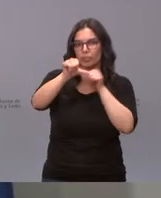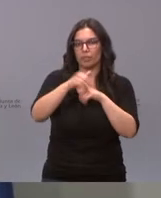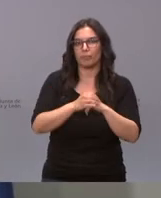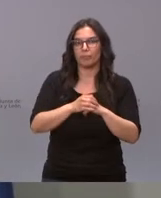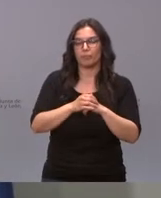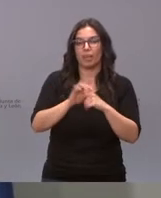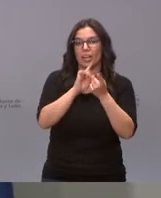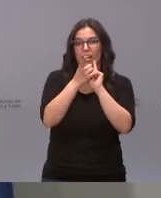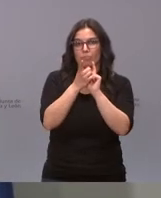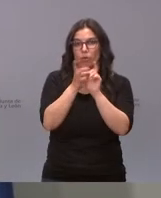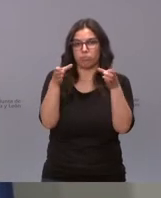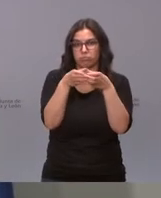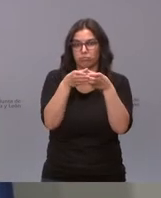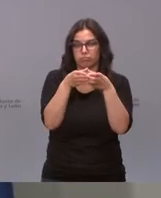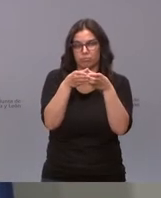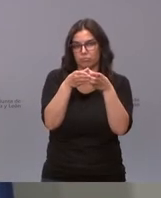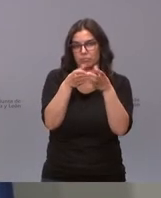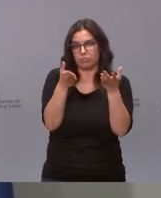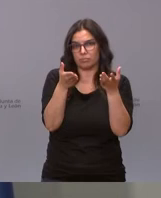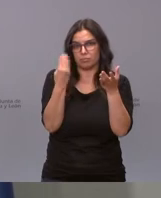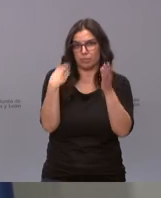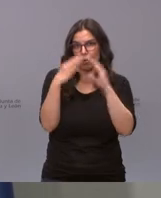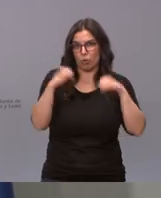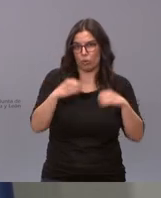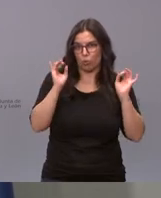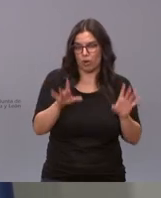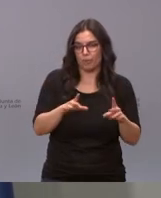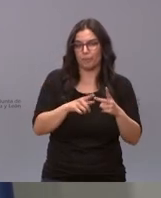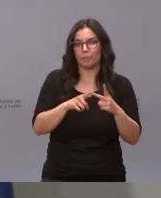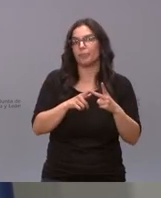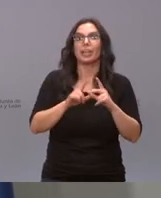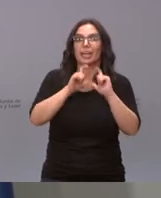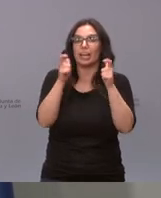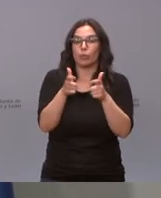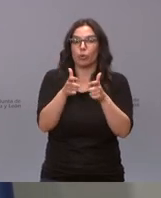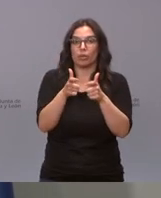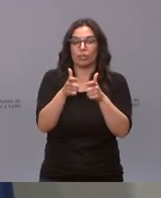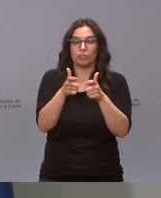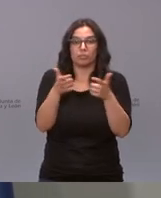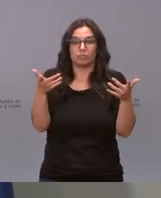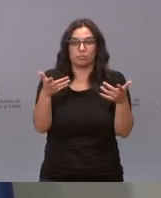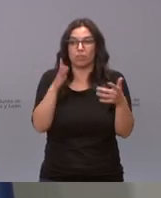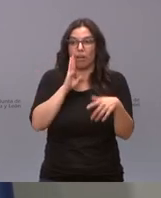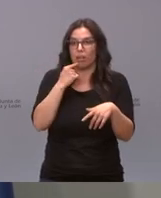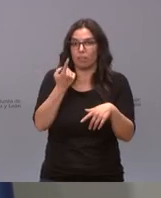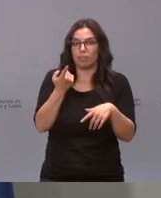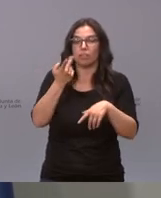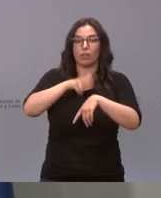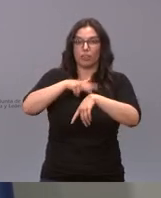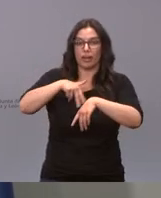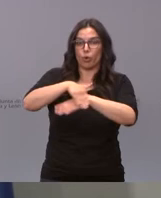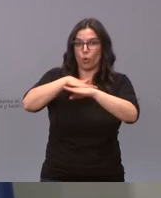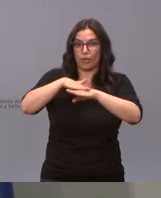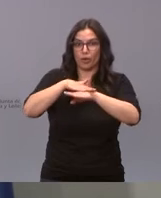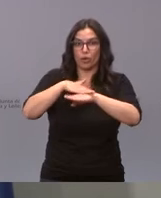son mínimos porque son los que estaban en el acuerdo y las reuniones como muy bien ha dicho el delegado del